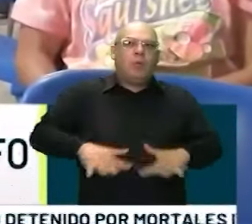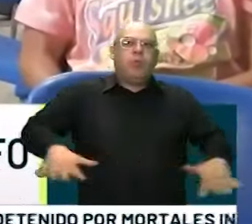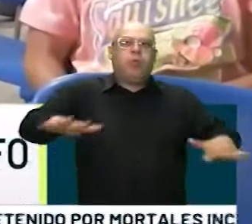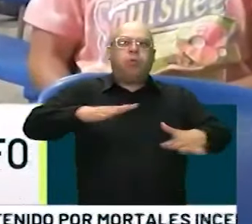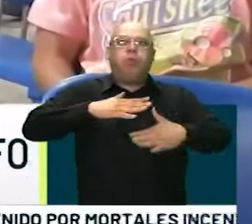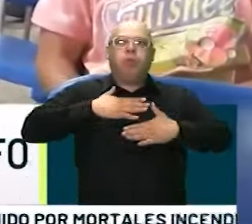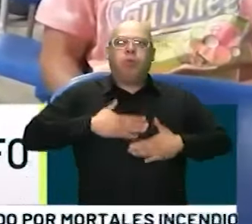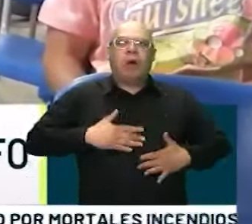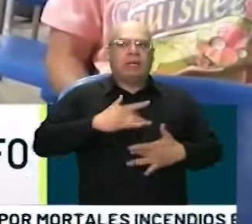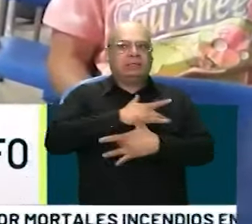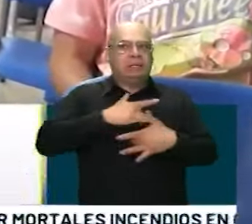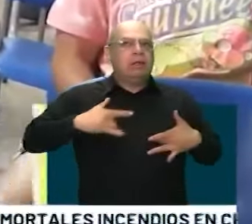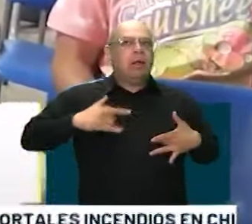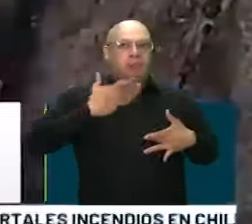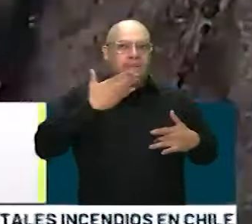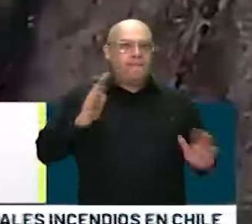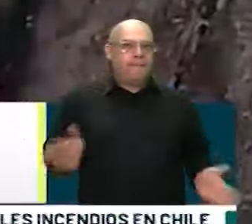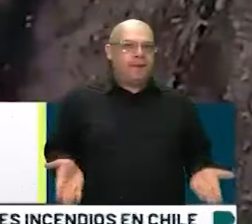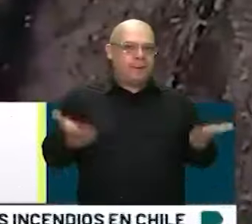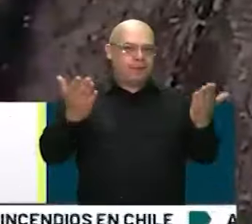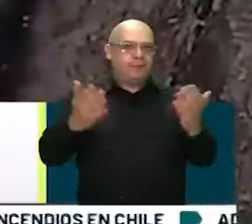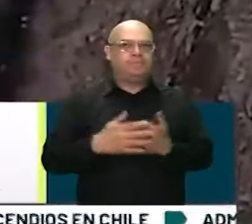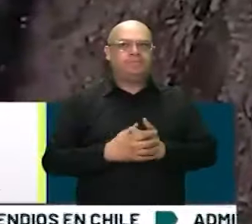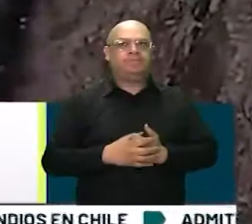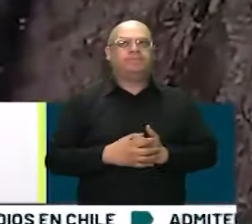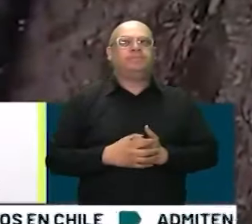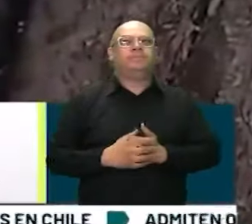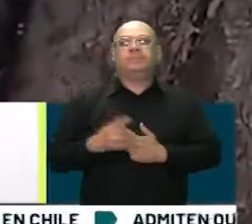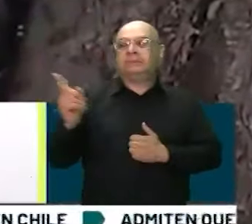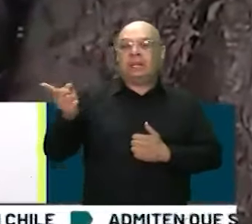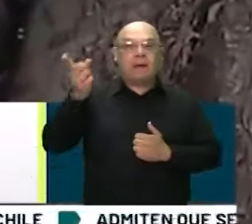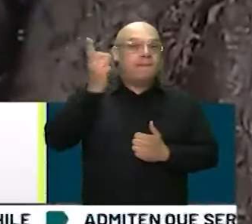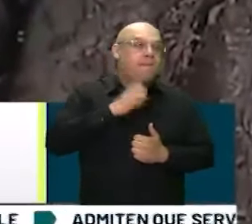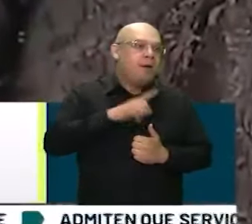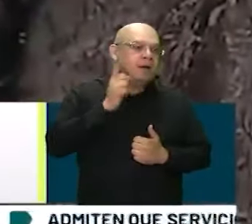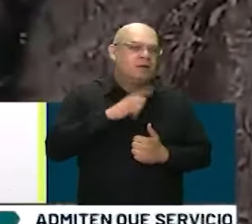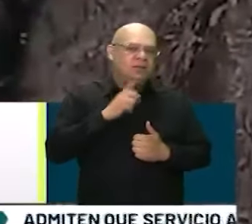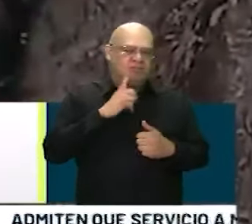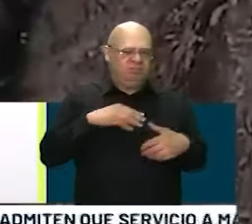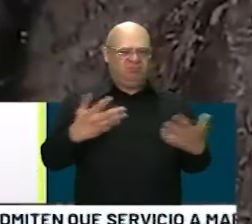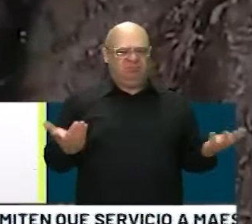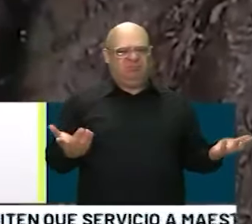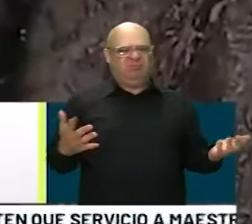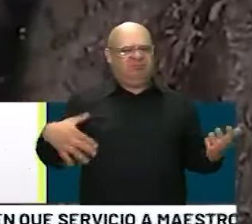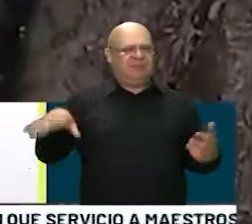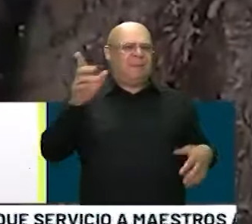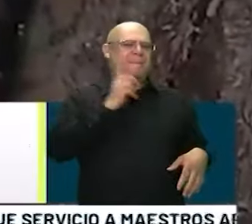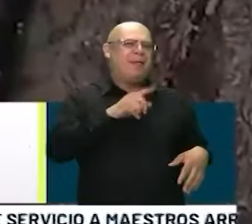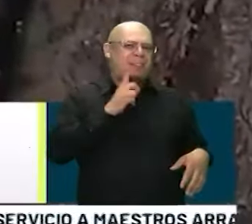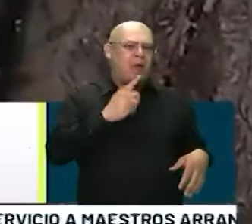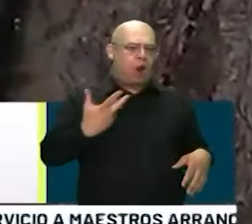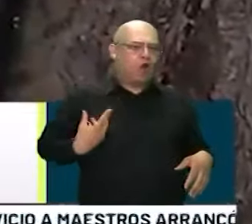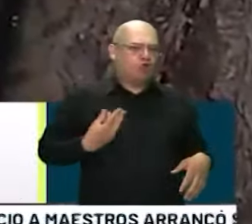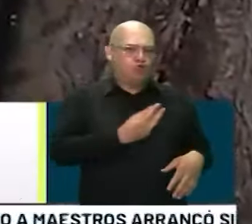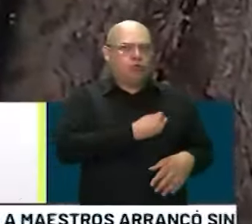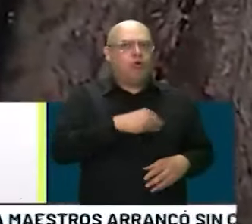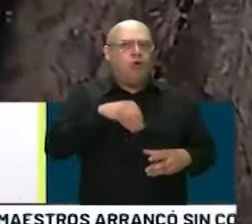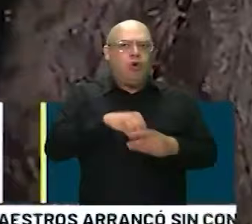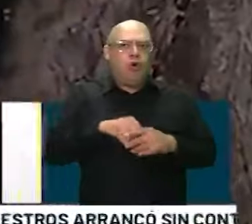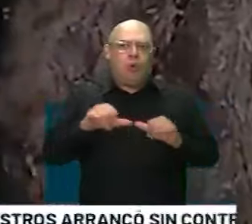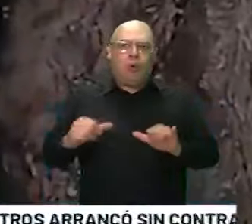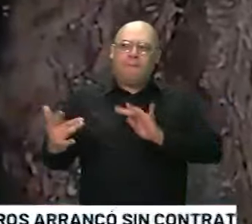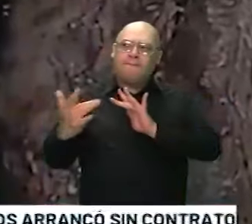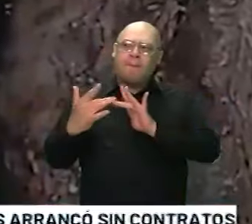saludable. Quiero desmentir todas esas versiones, no sé de dónde salieron, nosotros hemos estado permanentemente comunicados con la